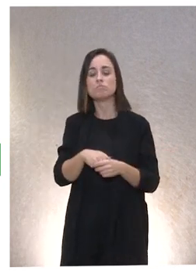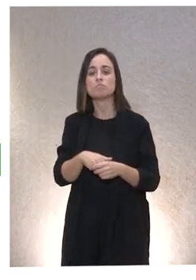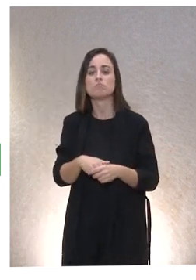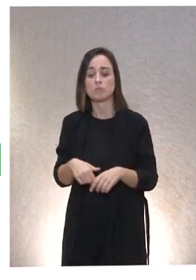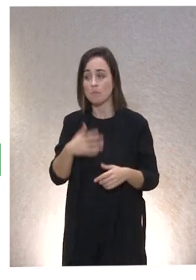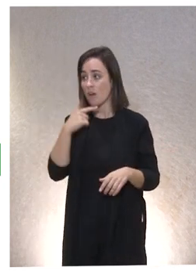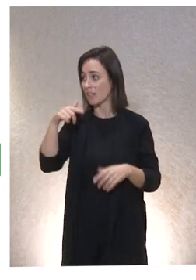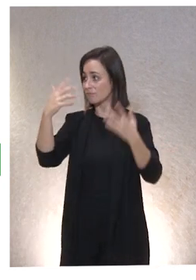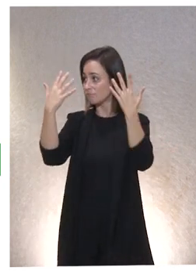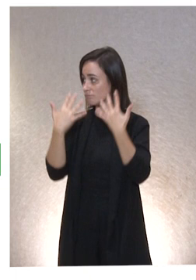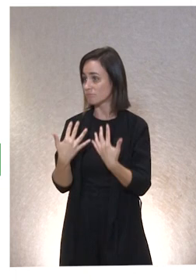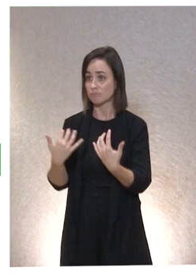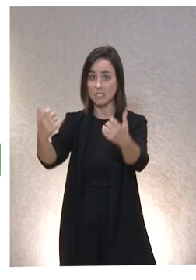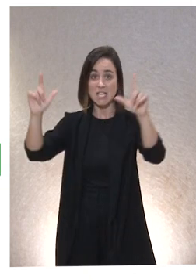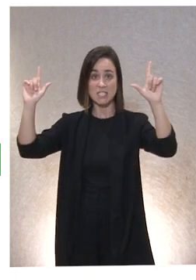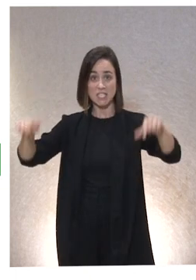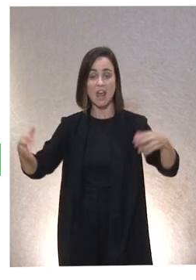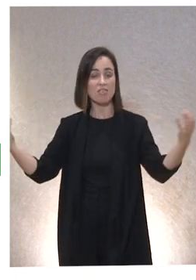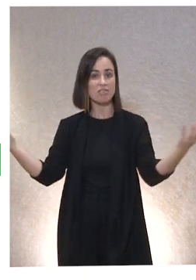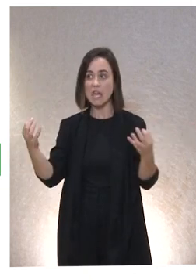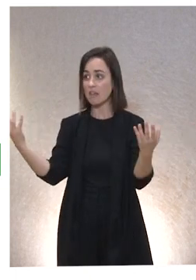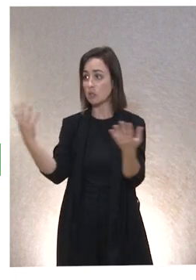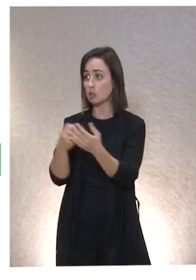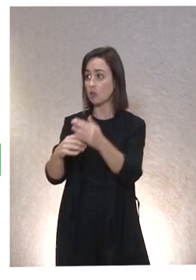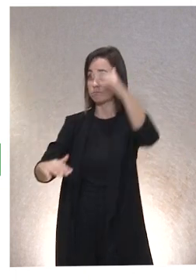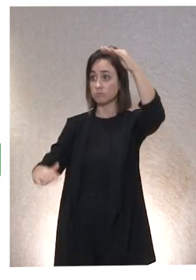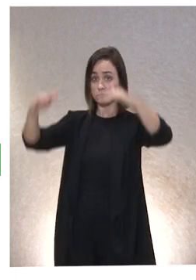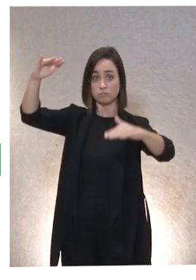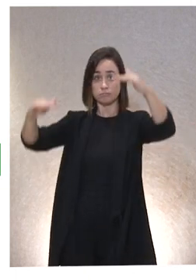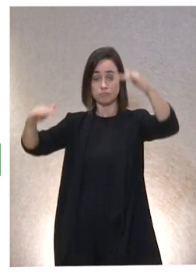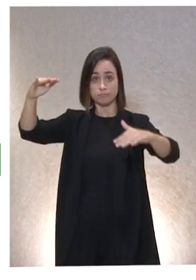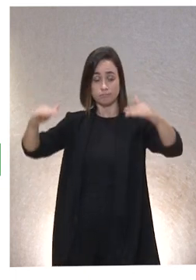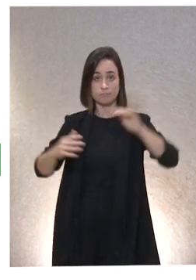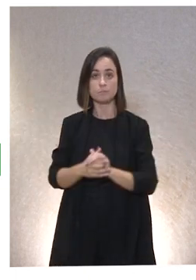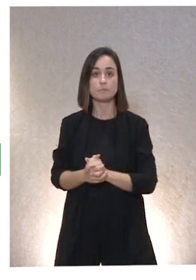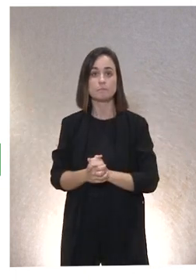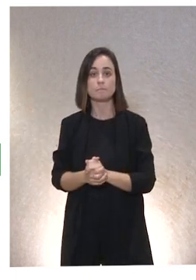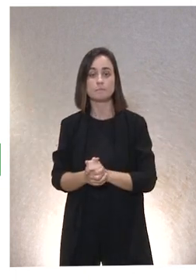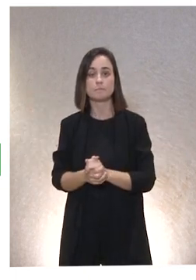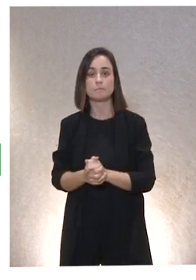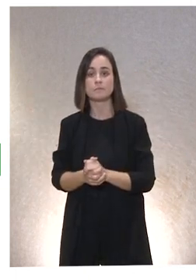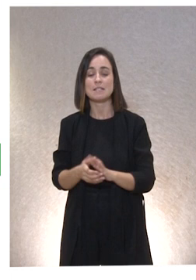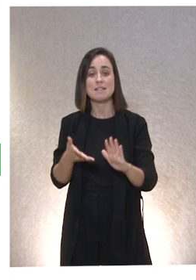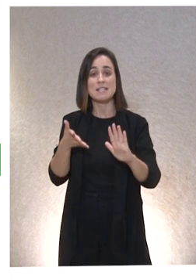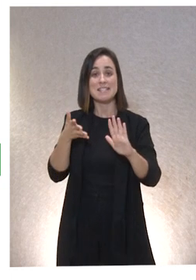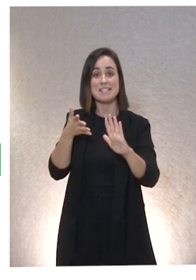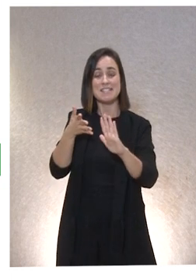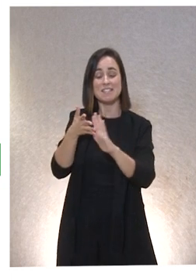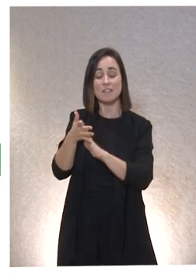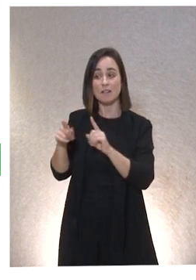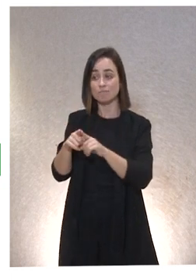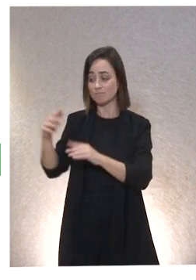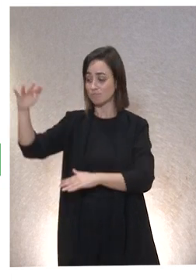sala, pues tenemos que aplicarlo a todas las realidades. Pues esa asimetría, primero, debe enmarcarse en la asimetría moral